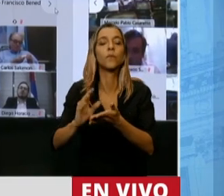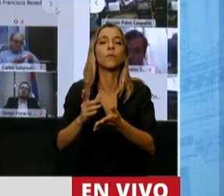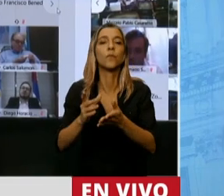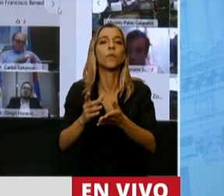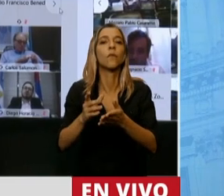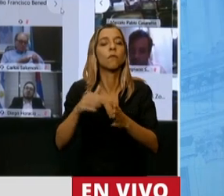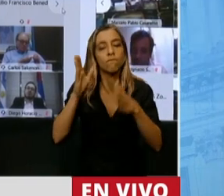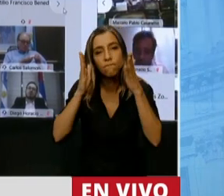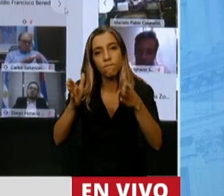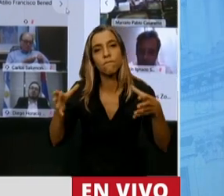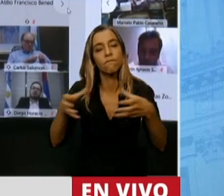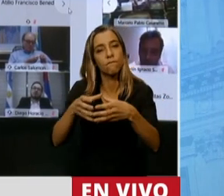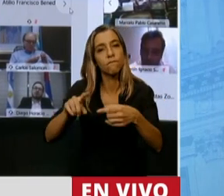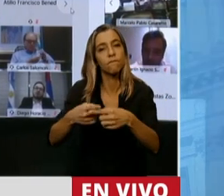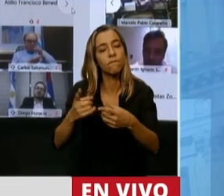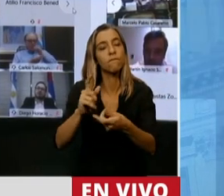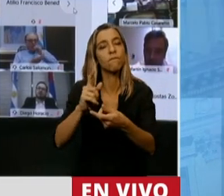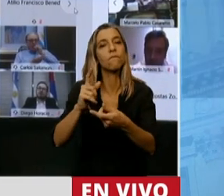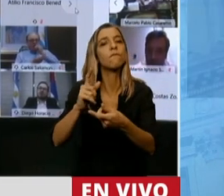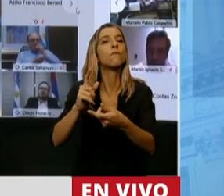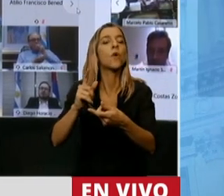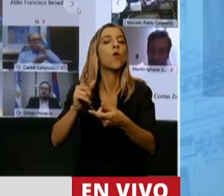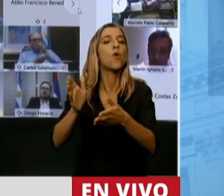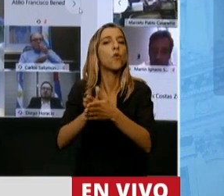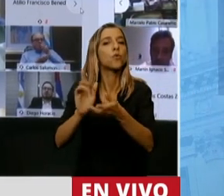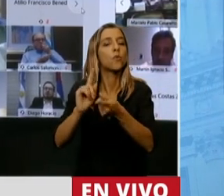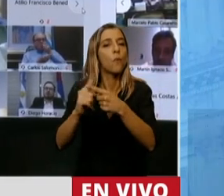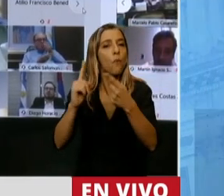el cambio de la provincia de Chubut, que acompañen este presupuesto.